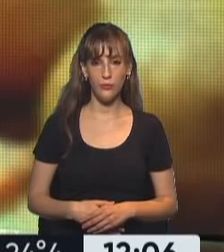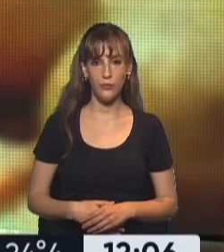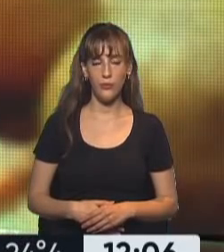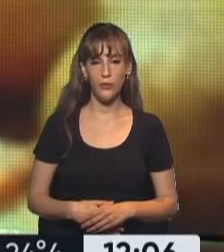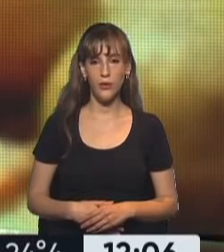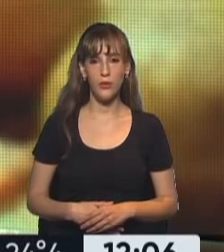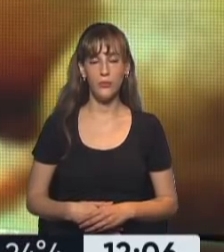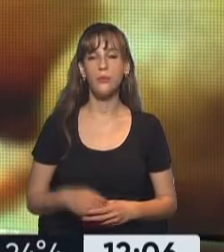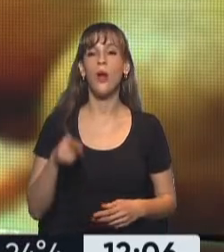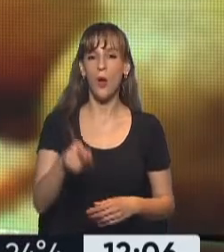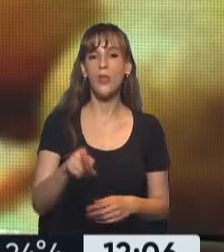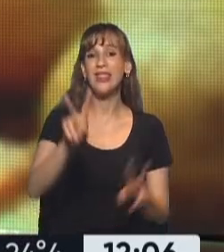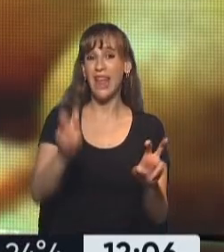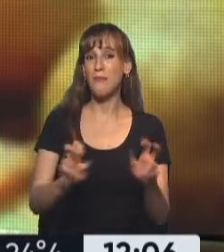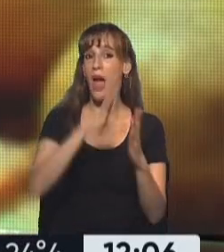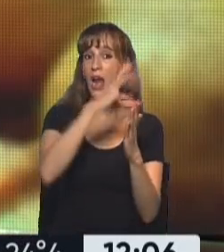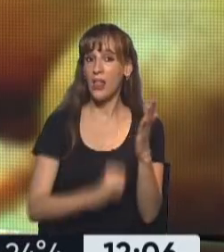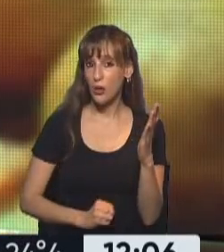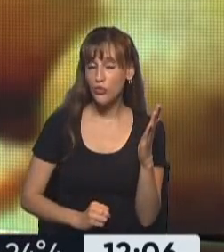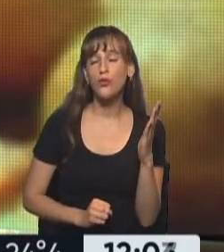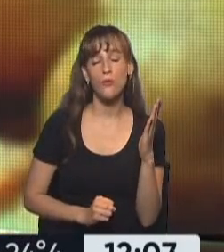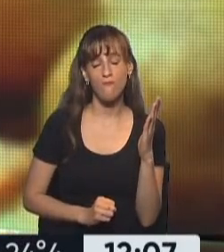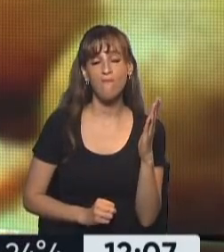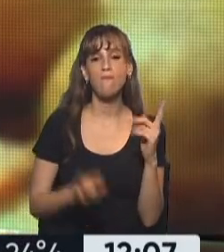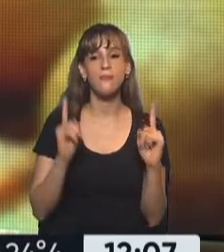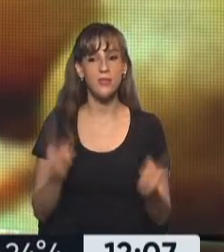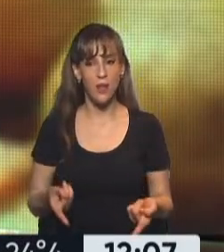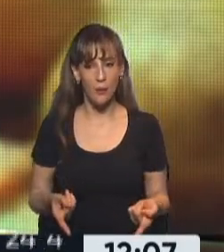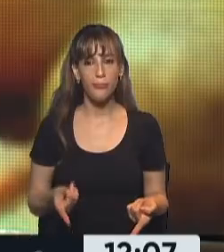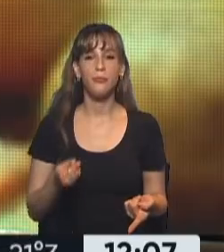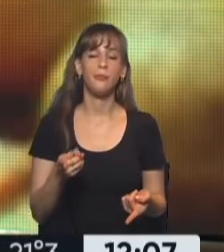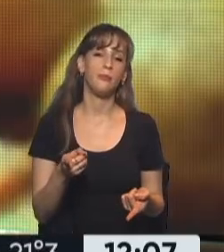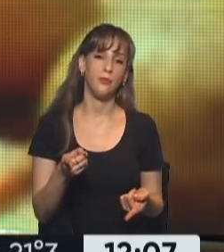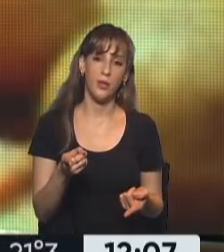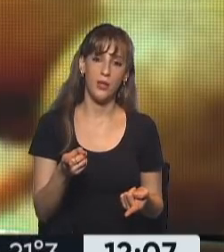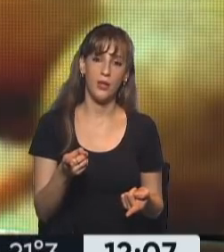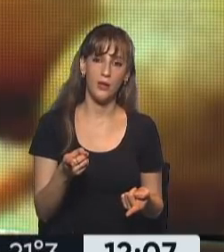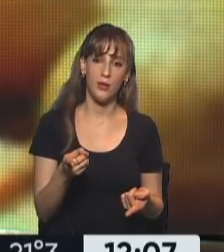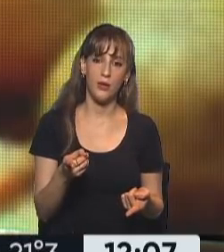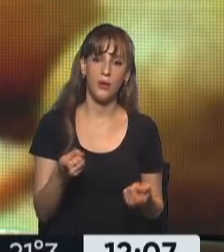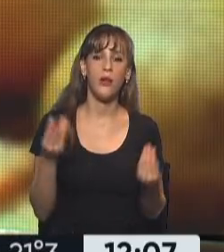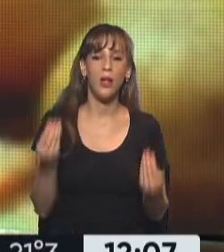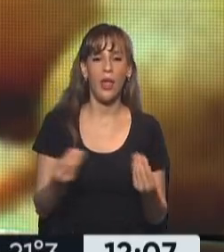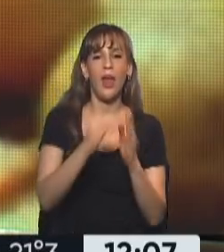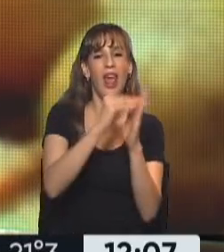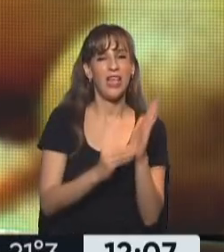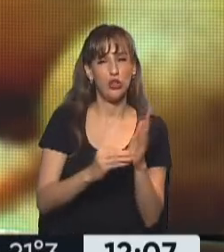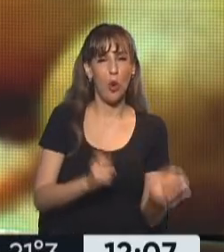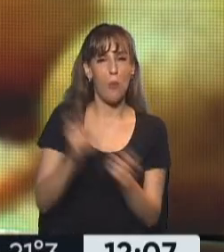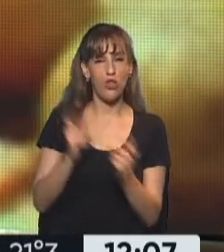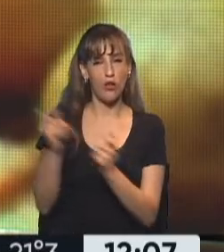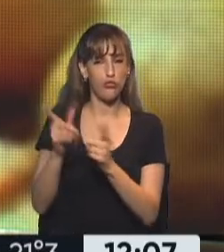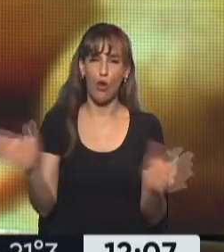El debate por las retenciones, pero también por el cierre del registro de exportadores. Todo esto en un contexto